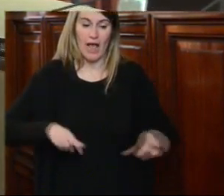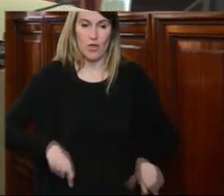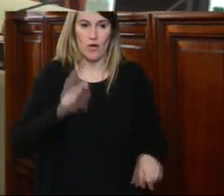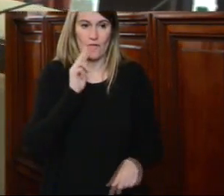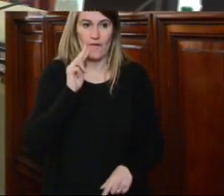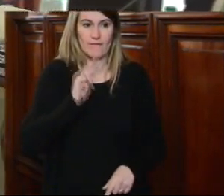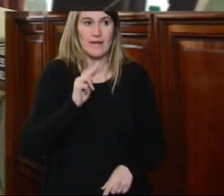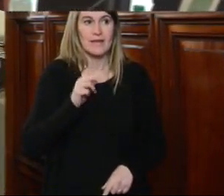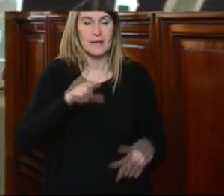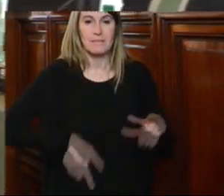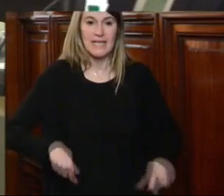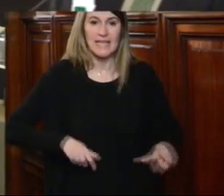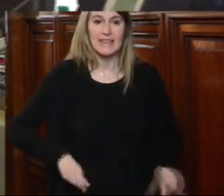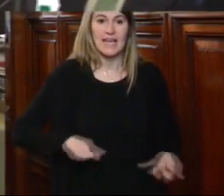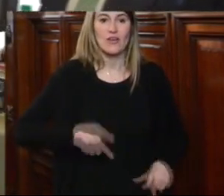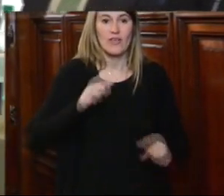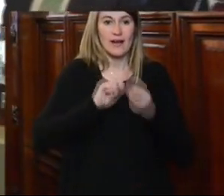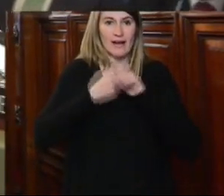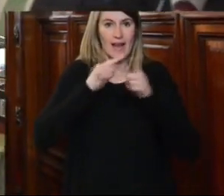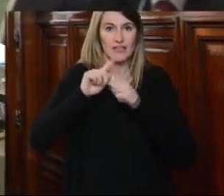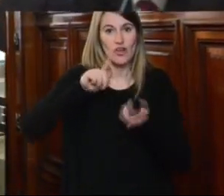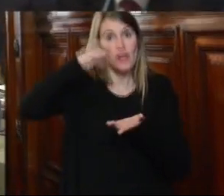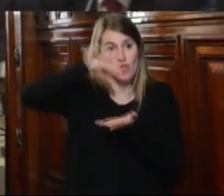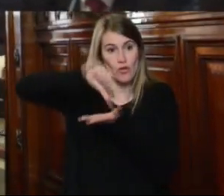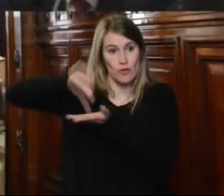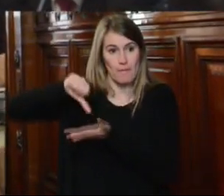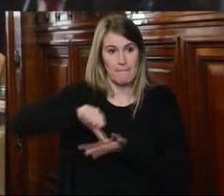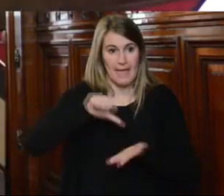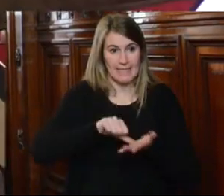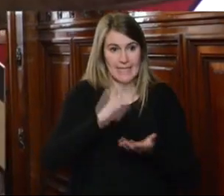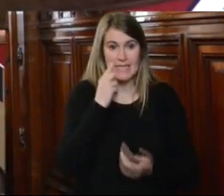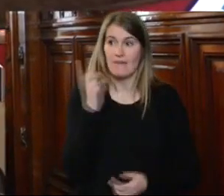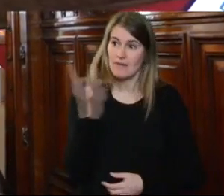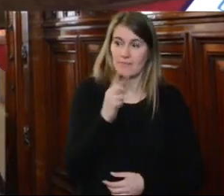representante del Ministerio de Relaciones Exteriores y de la Corte Suprema. Adelante por favor.